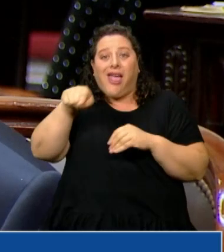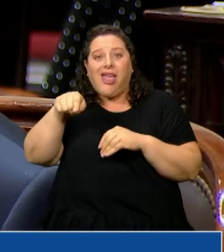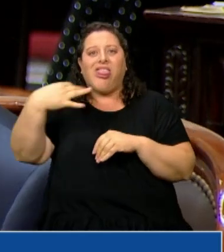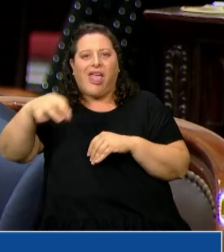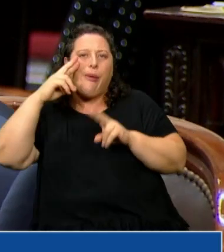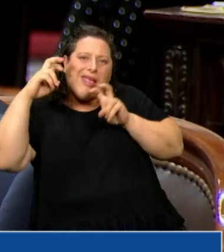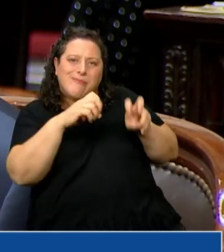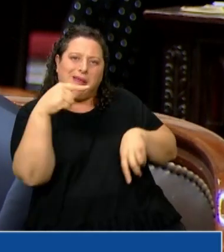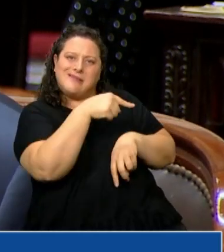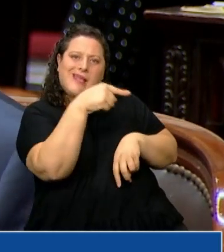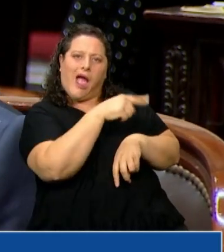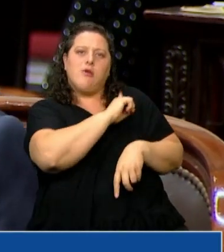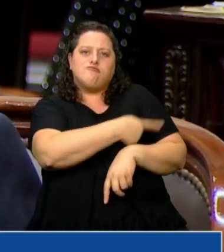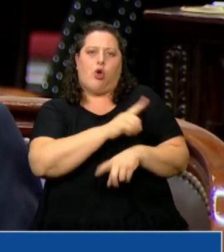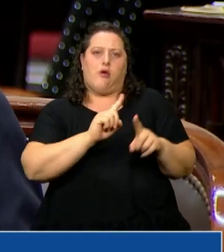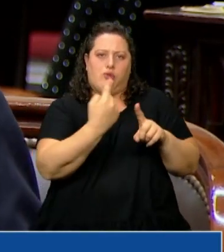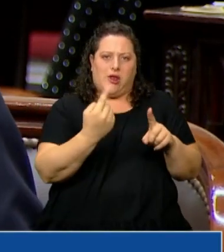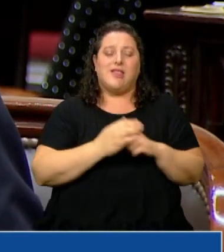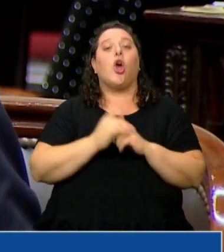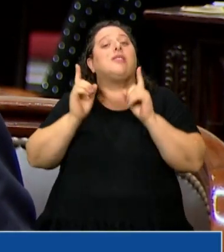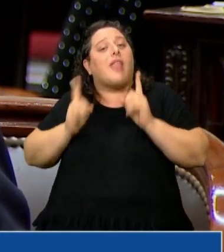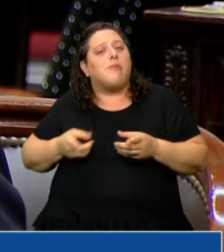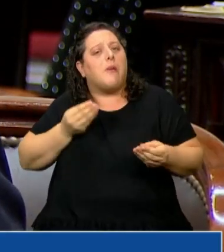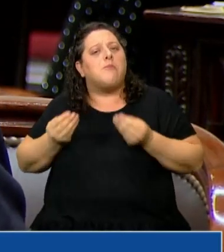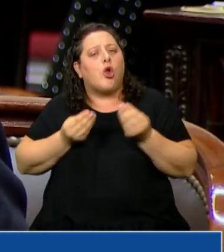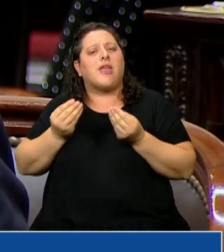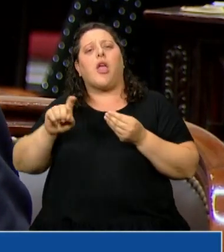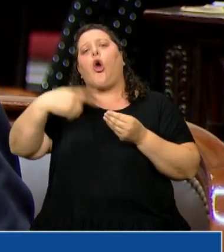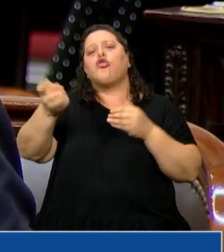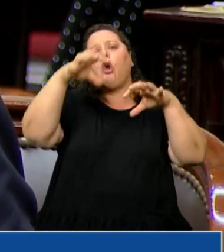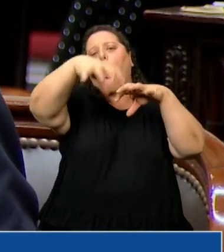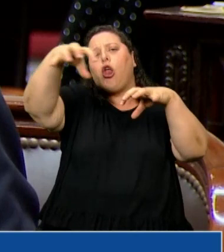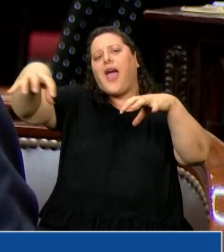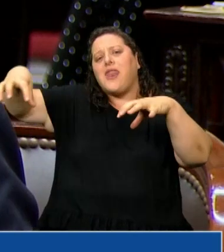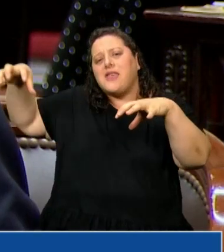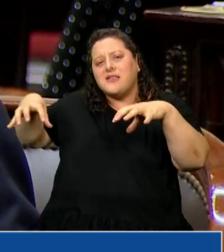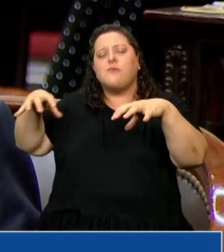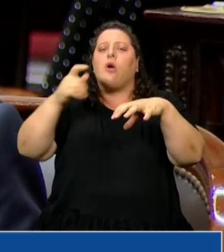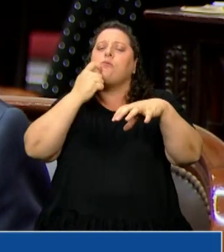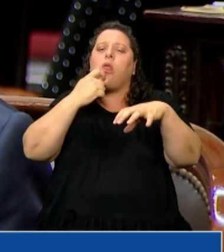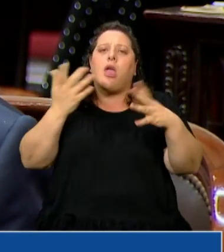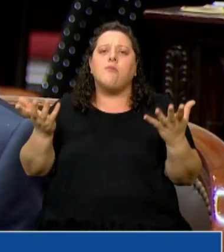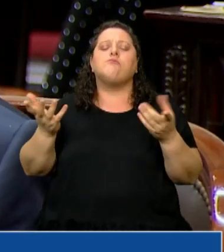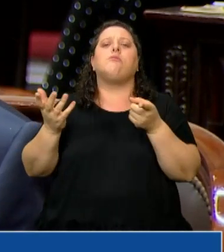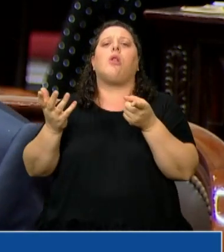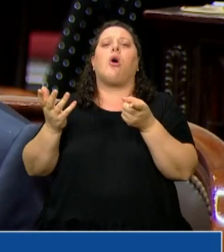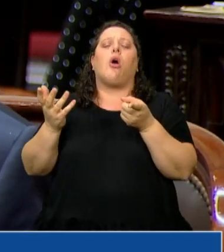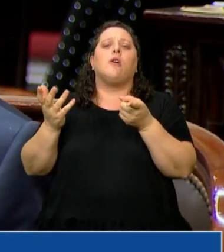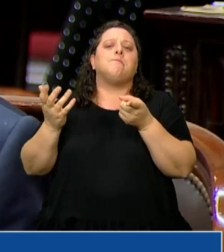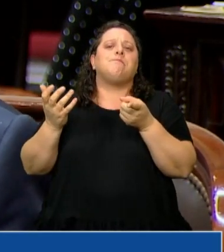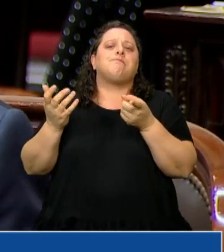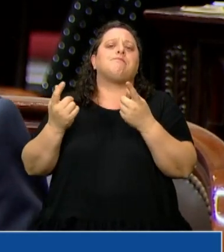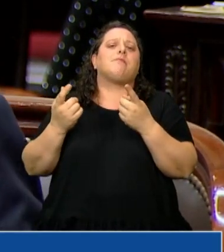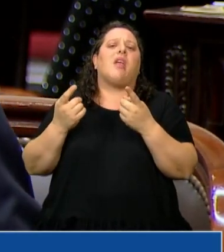tener autonomía porque en todos los organismos en los que tiene que